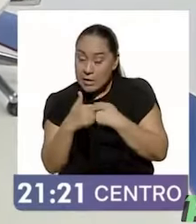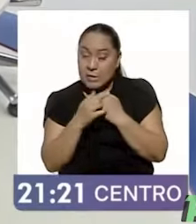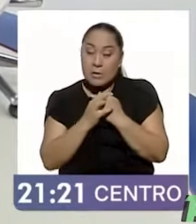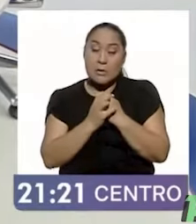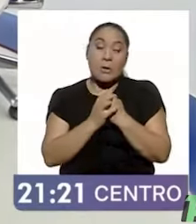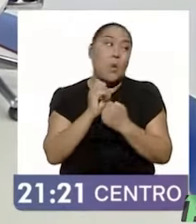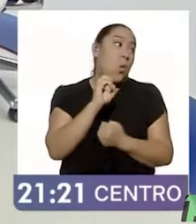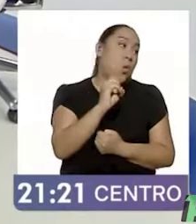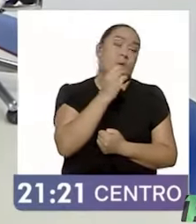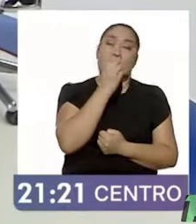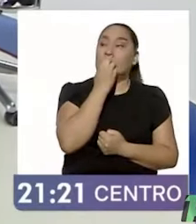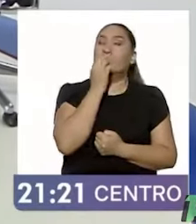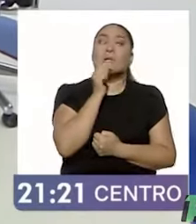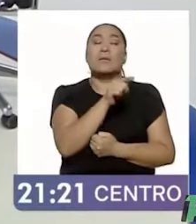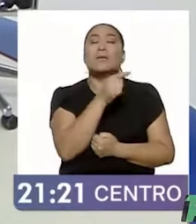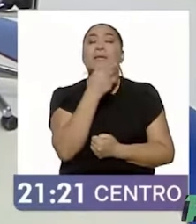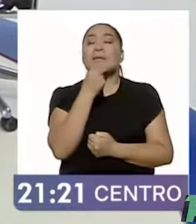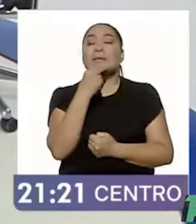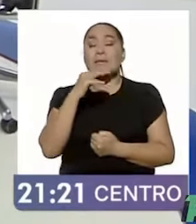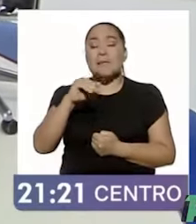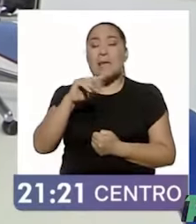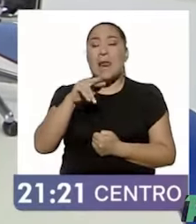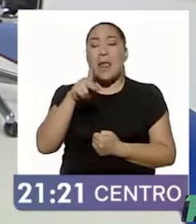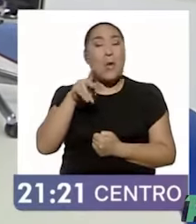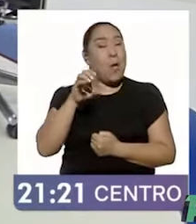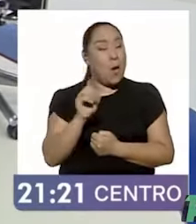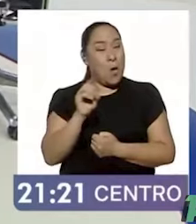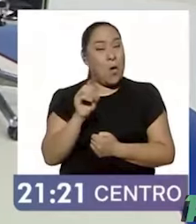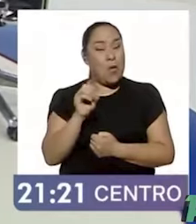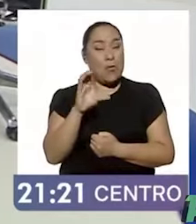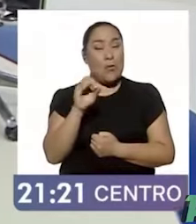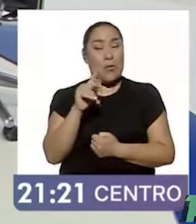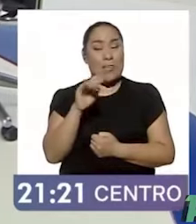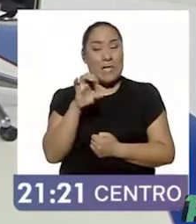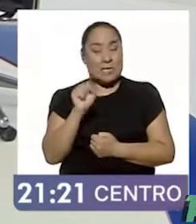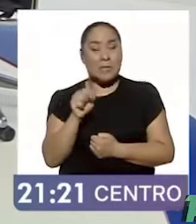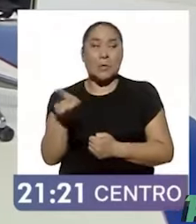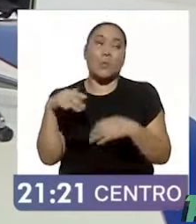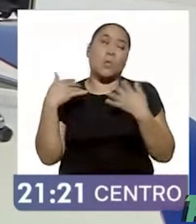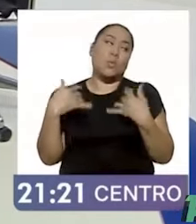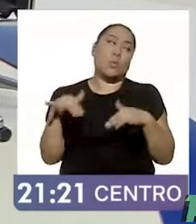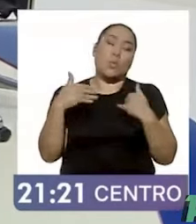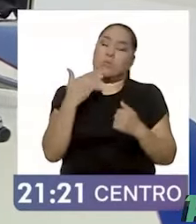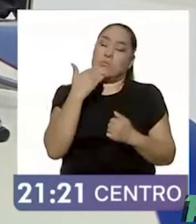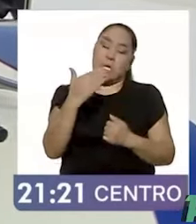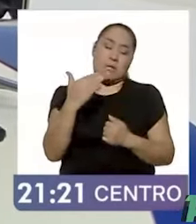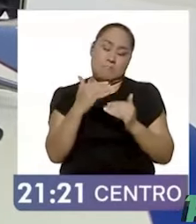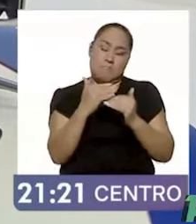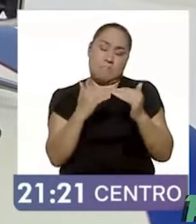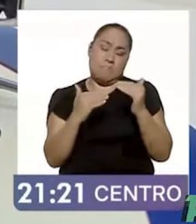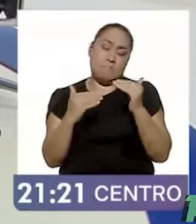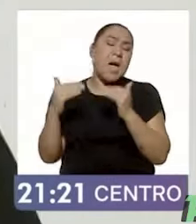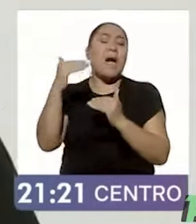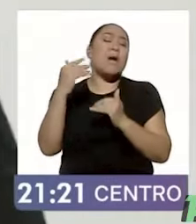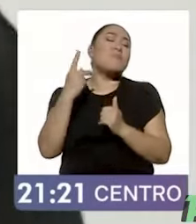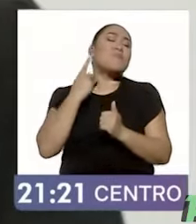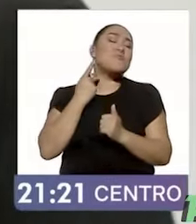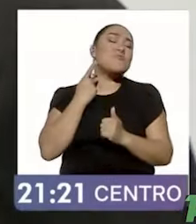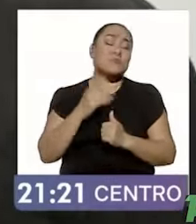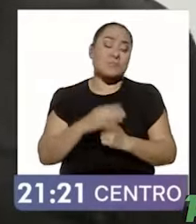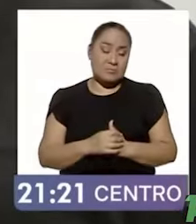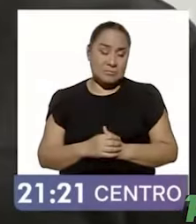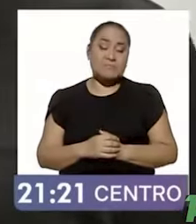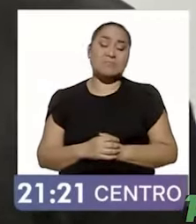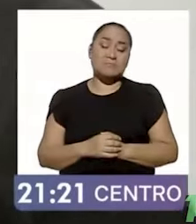Bueno, que me dicen del gran Marquitito Cortés, que es una belleza política superior, que no la están